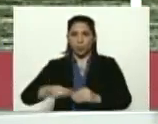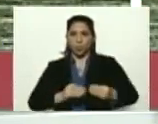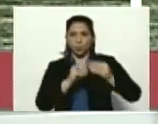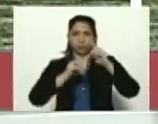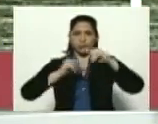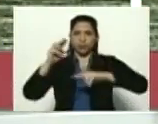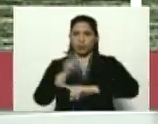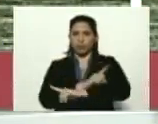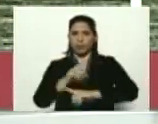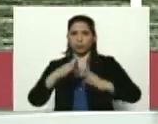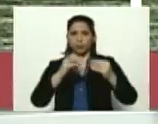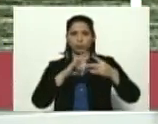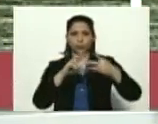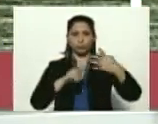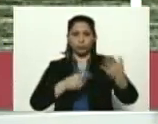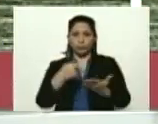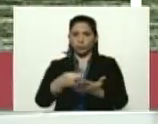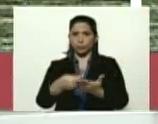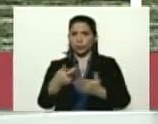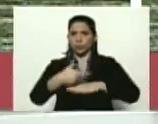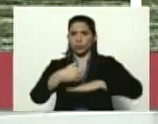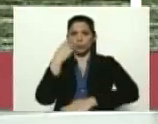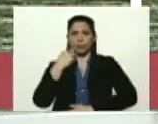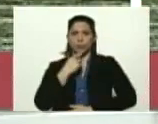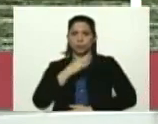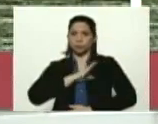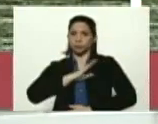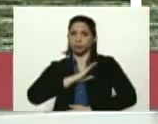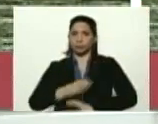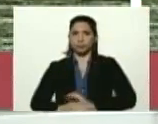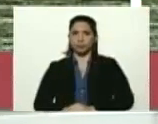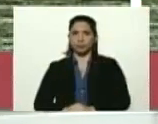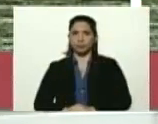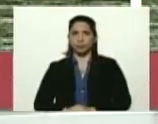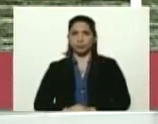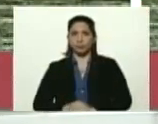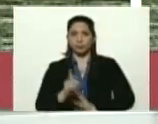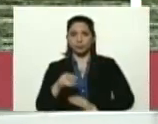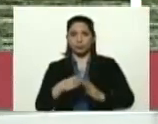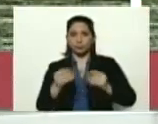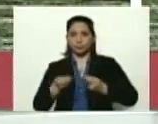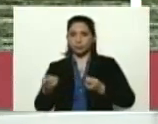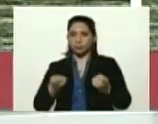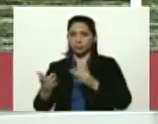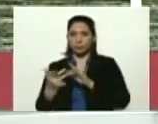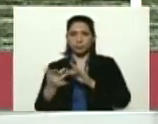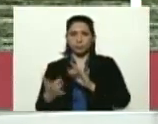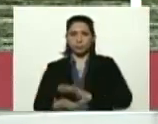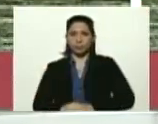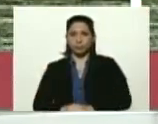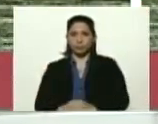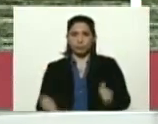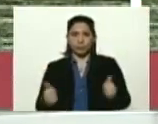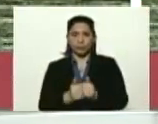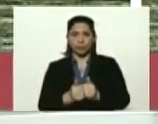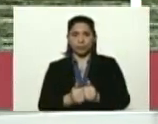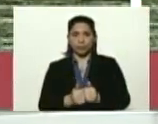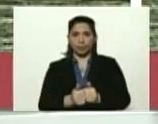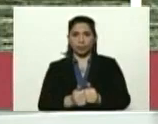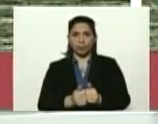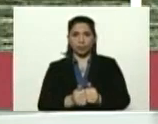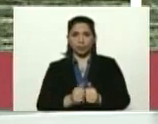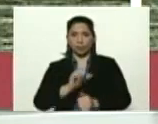rápidamente todos los recursos como gobierno bolivariano y toda la coordinación con la rectora de la